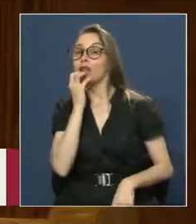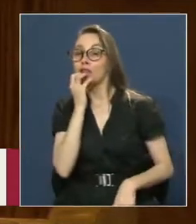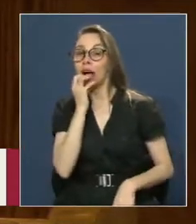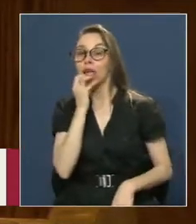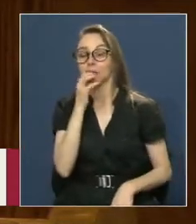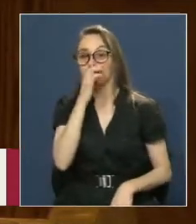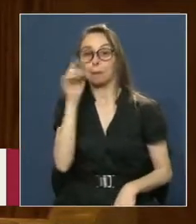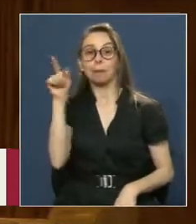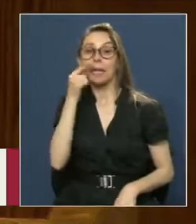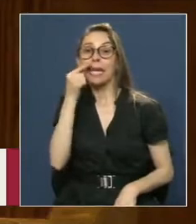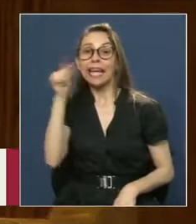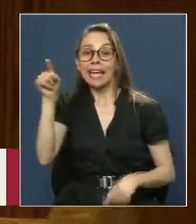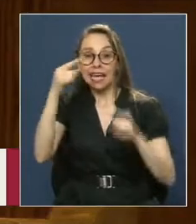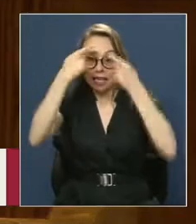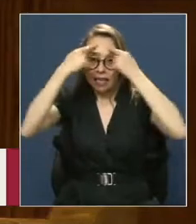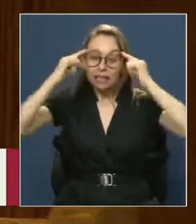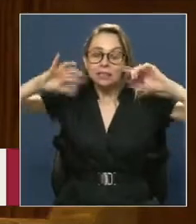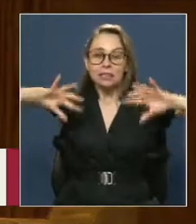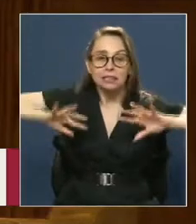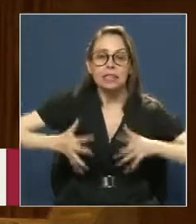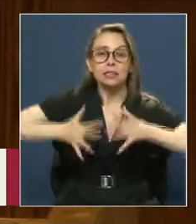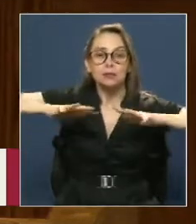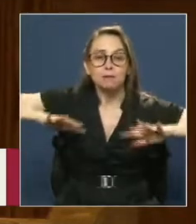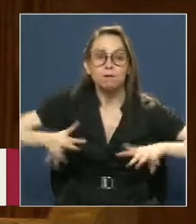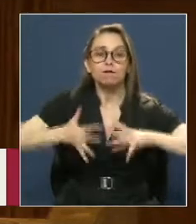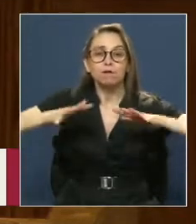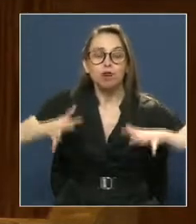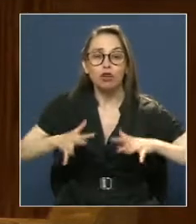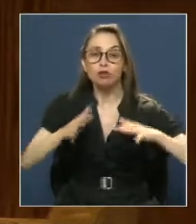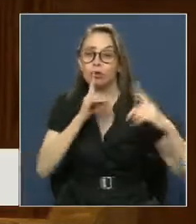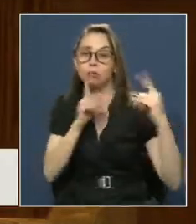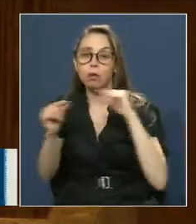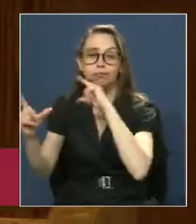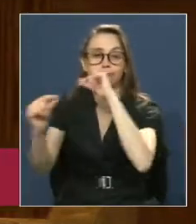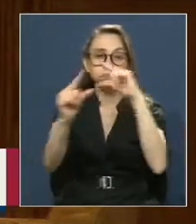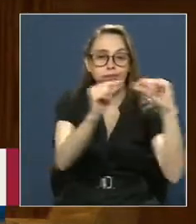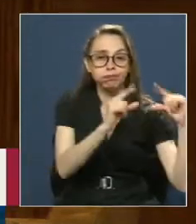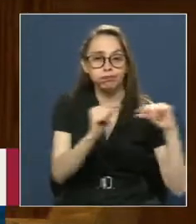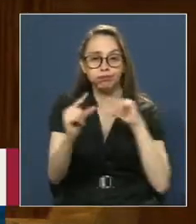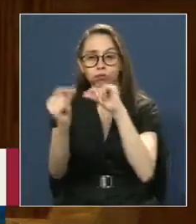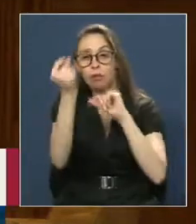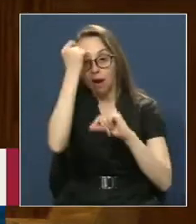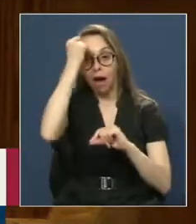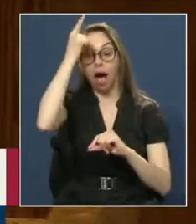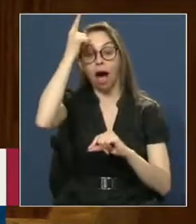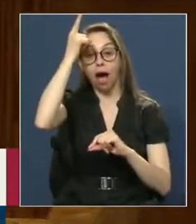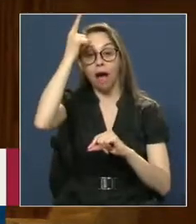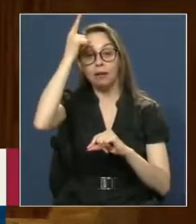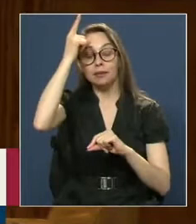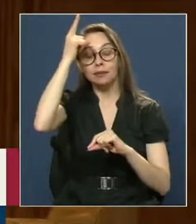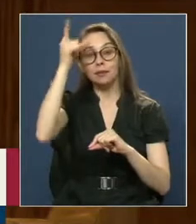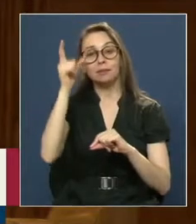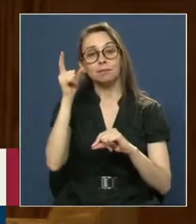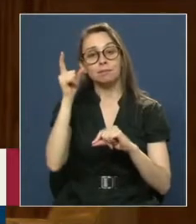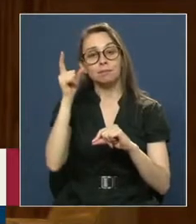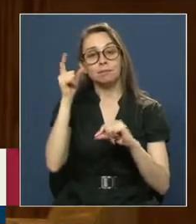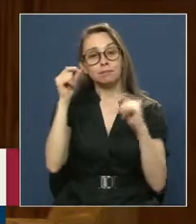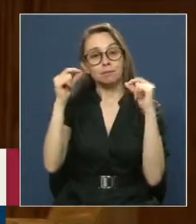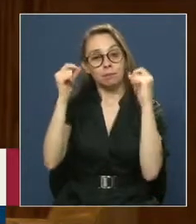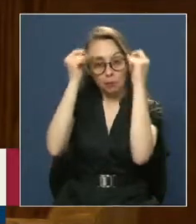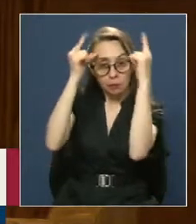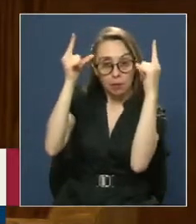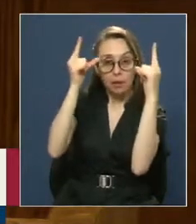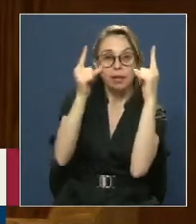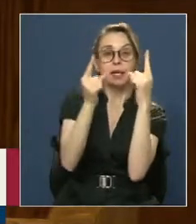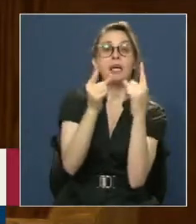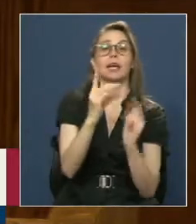el esfuerzo Que hiciera Para lograr Un entendimiento Entre La